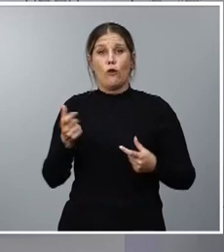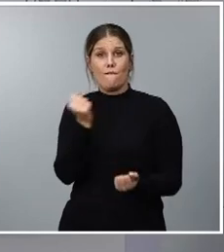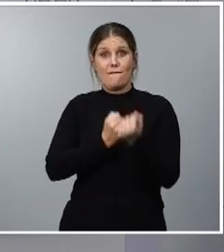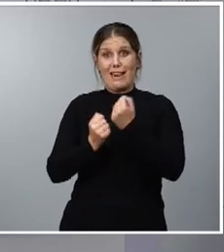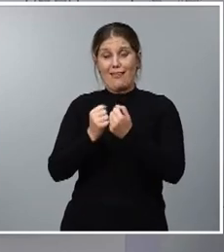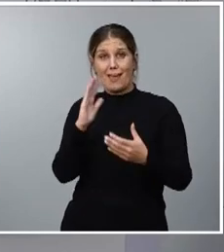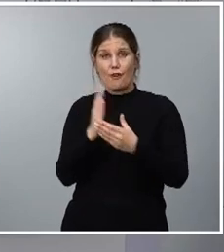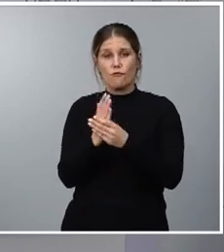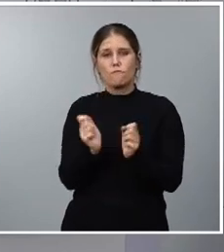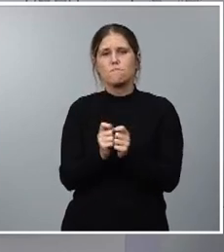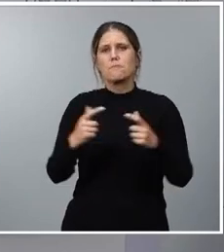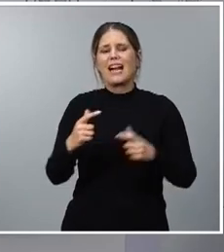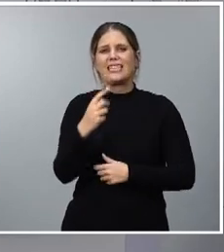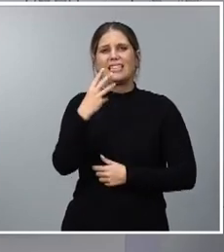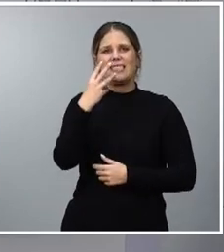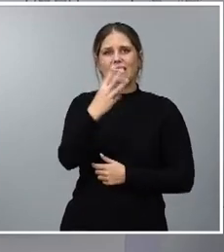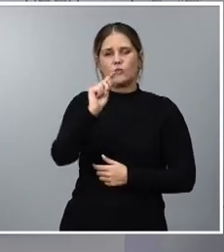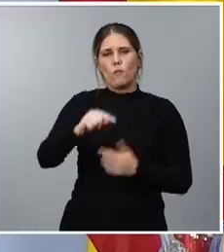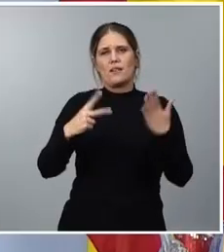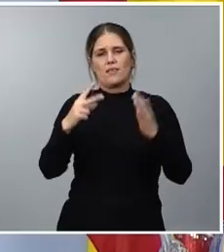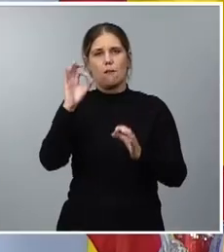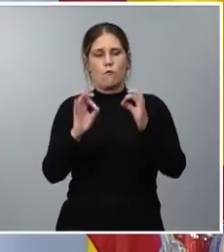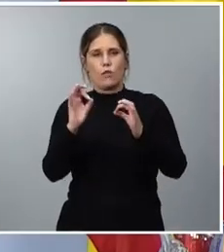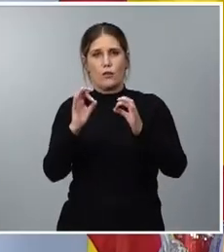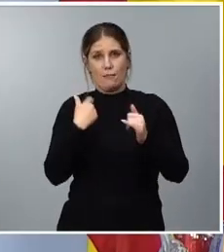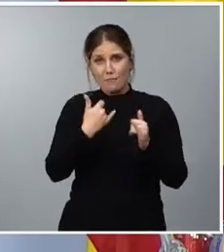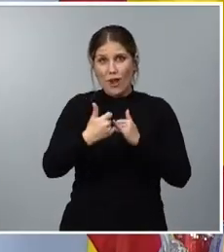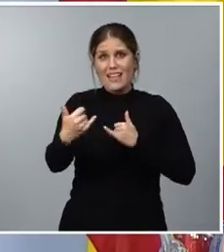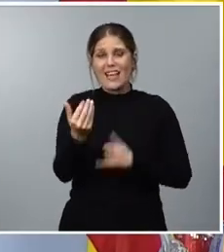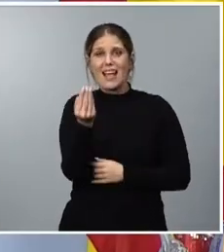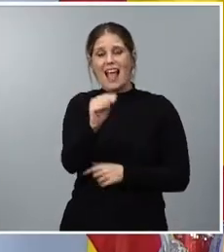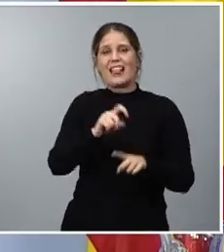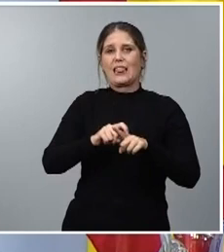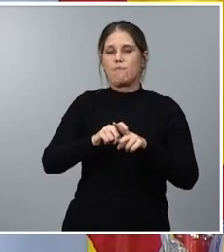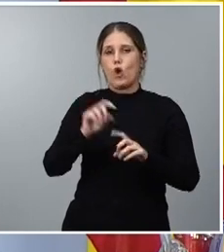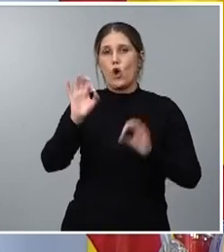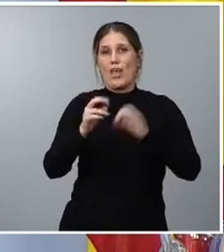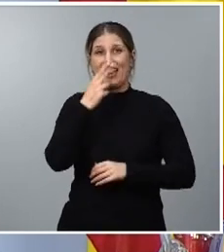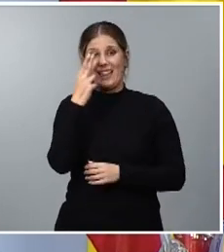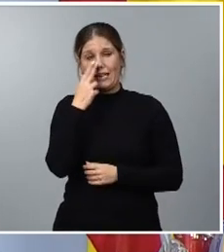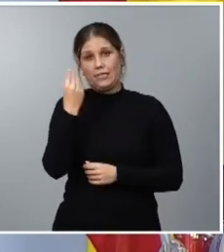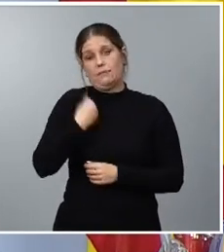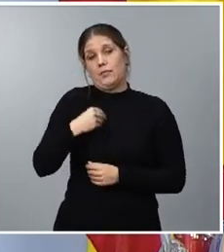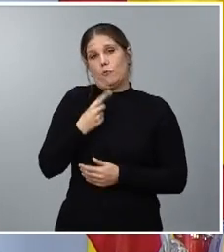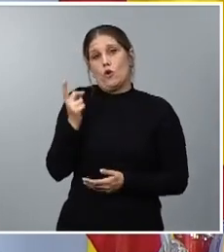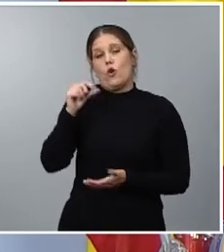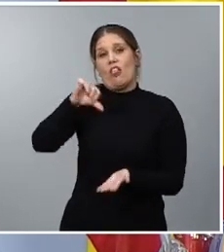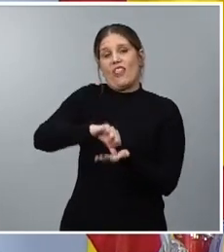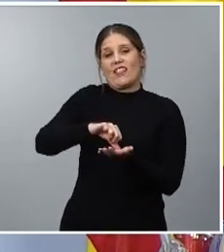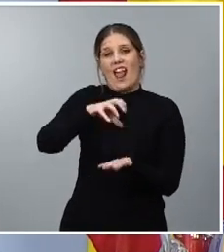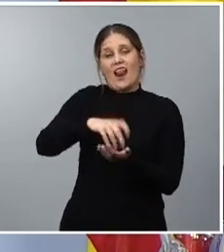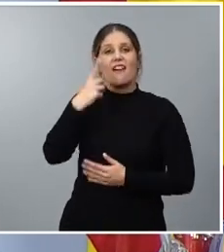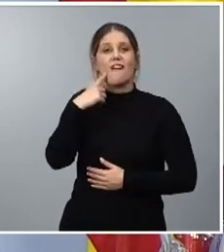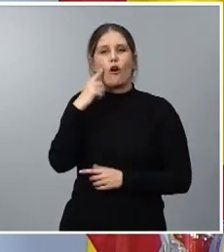aumenta un 3,7% en línea con el incremento del tipo de interés impulsado por el Banco Central para combatir la